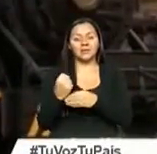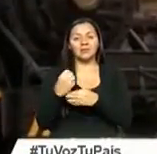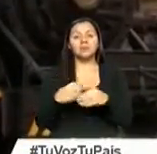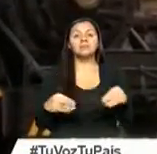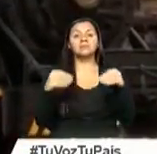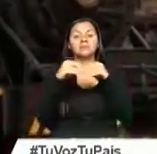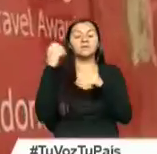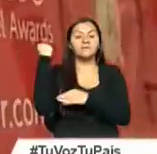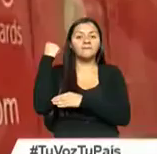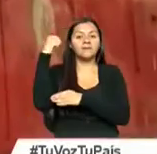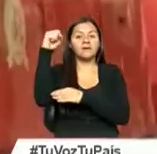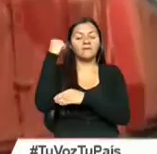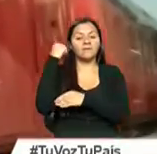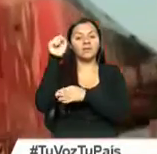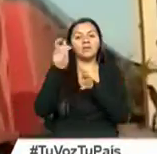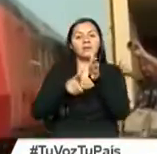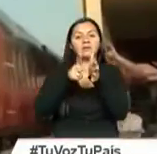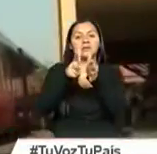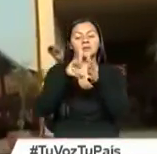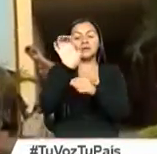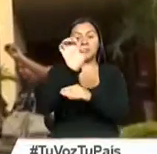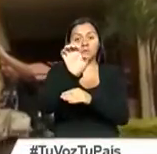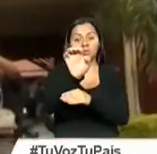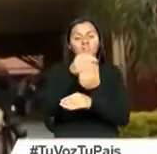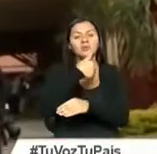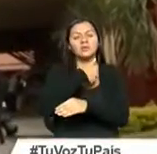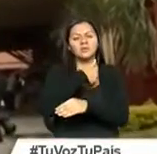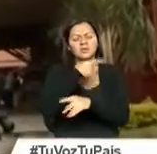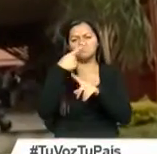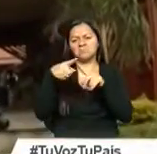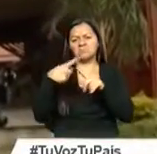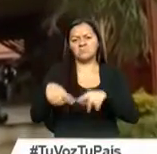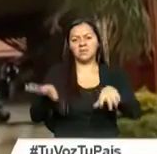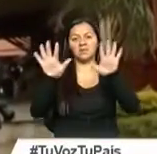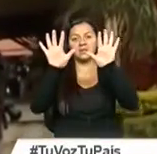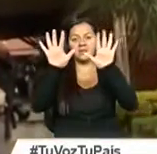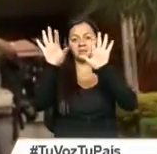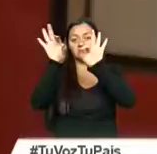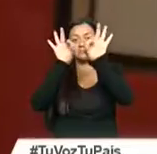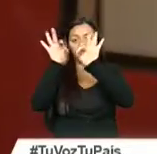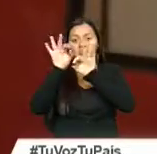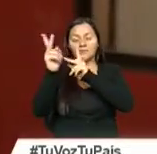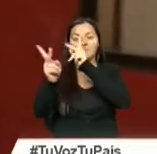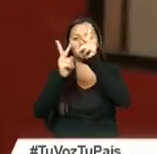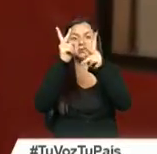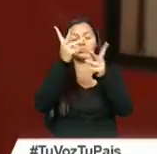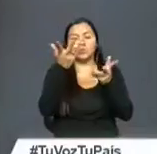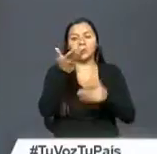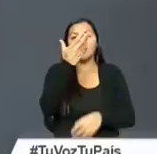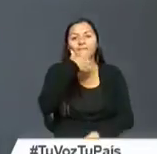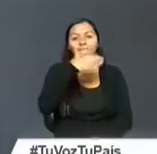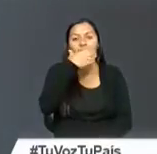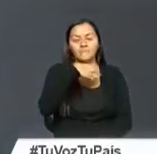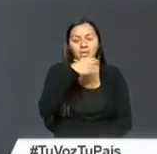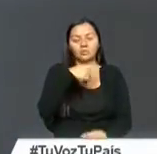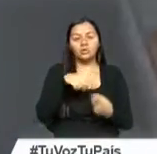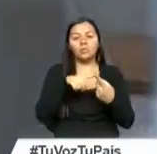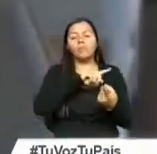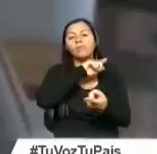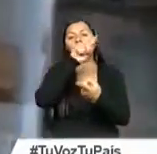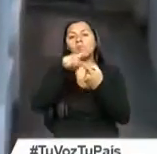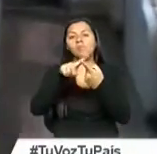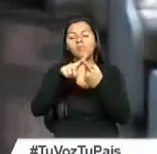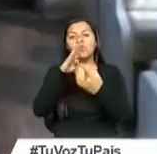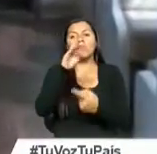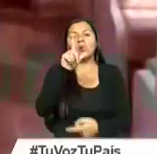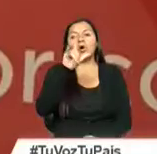de los viajes del Tren Ecuador, el cual cuenta con 10 alternativas de rutas, entre ellas Ambato-Tunguragua hasta la Estación del